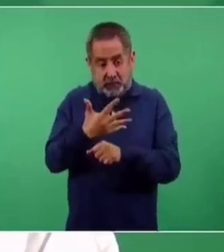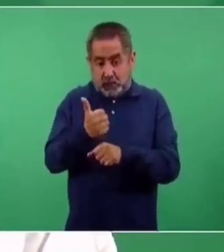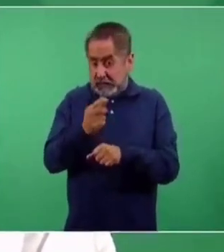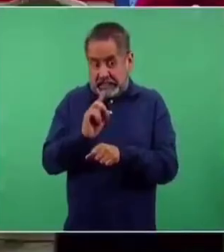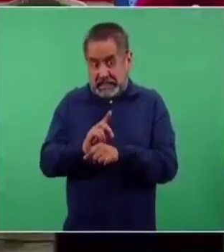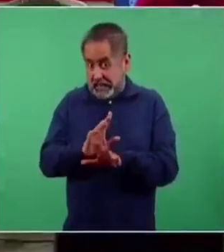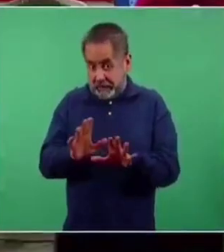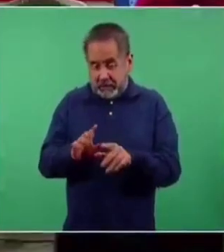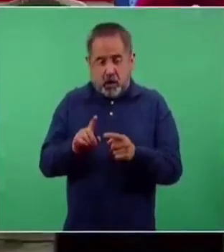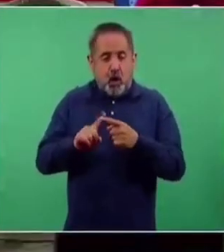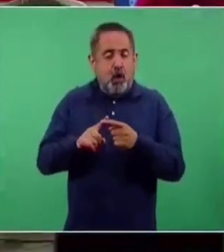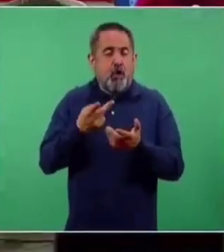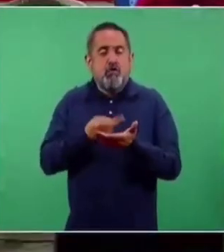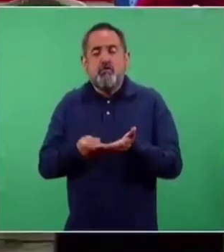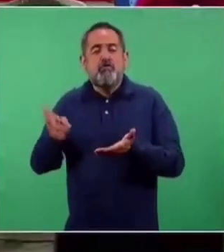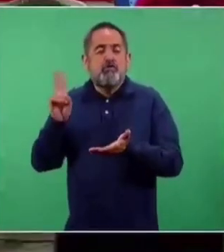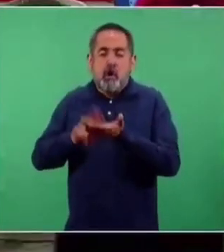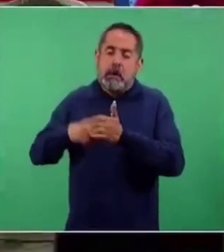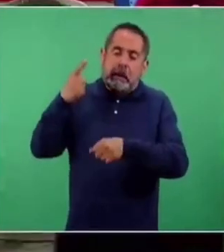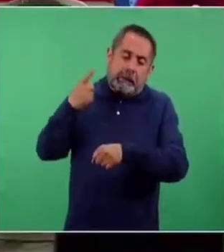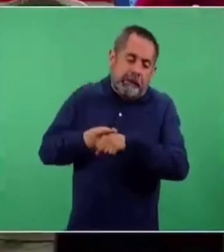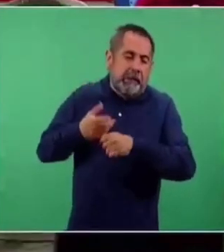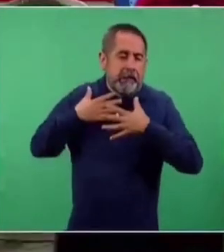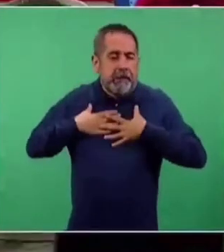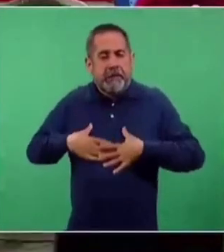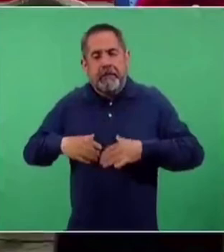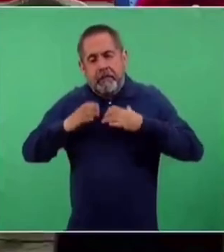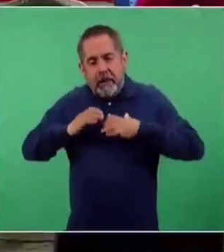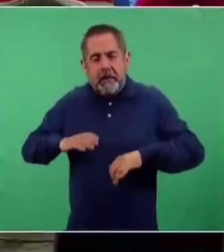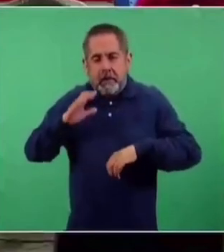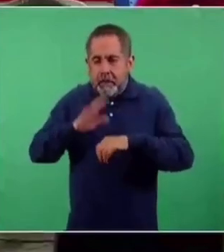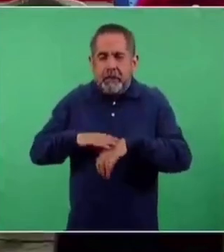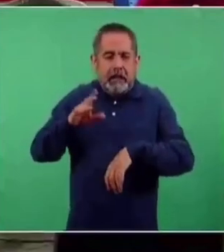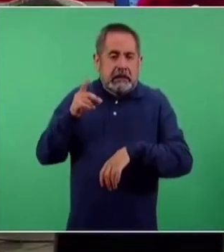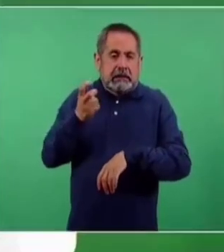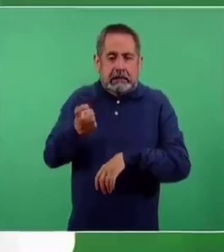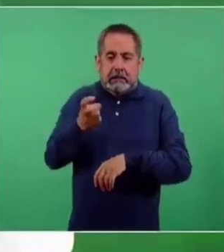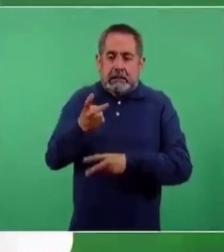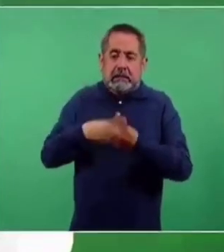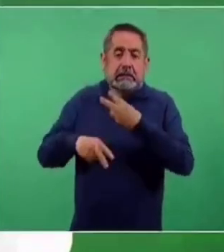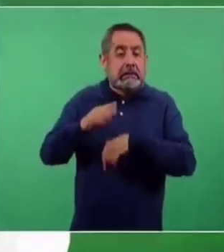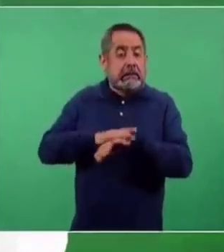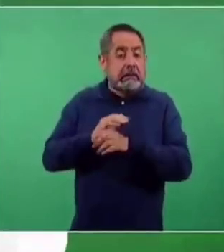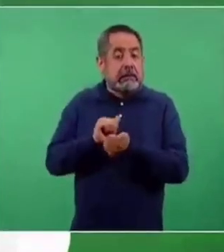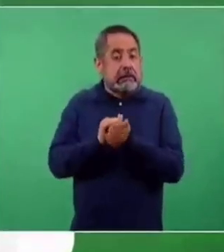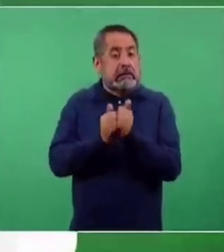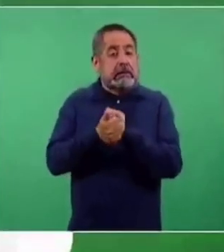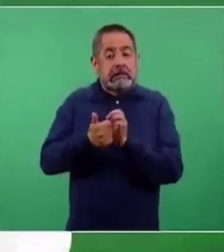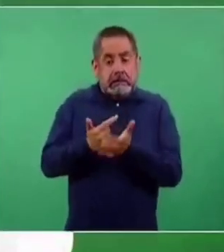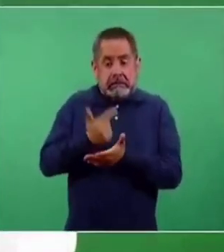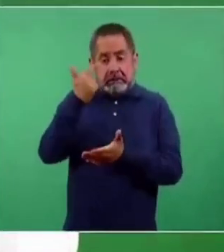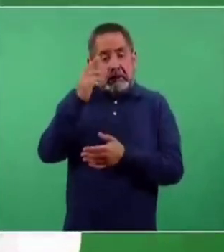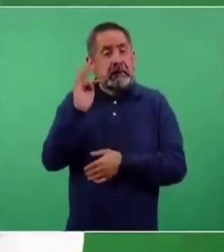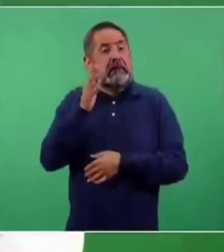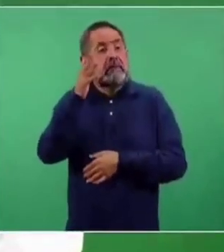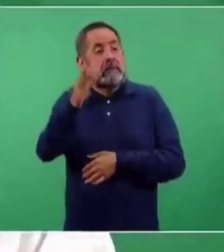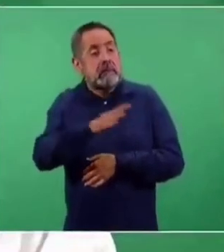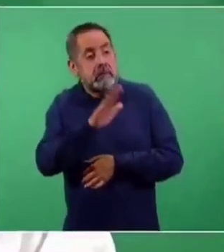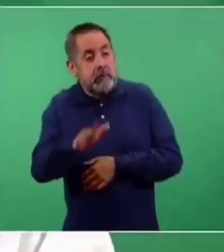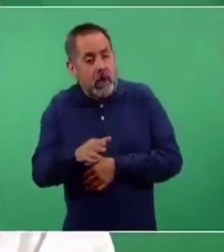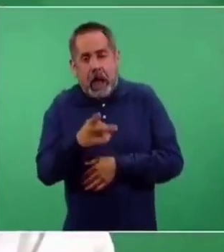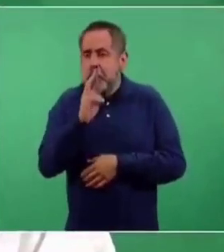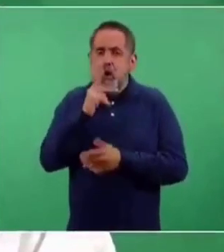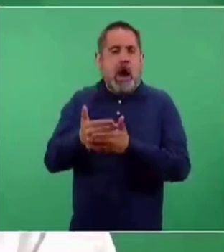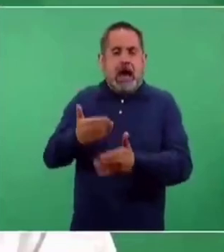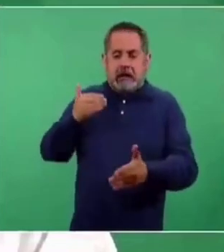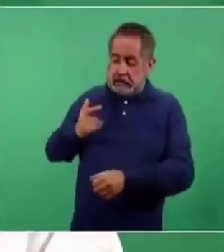alguna comorbilidad o condición de riesgo que les lleva a un mal pronóstico. Es donde